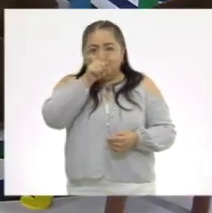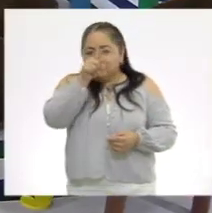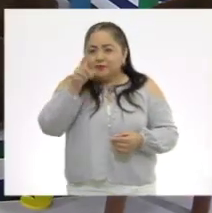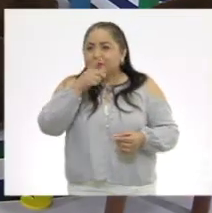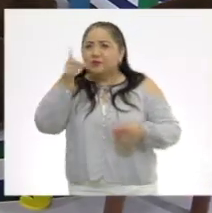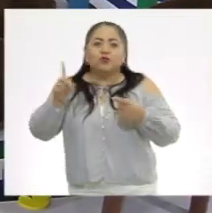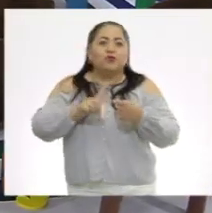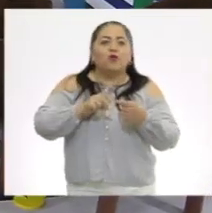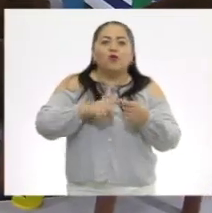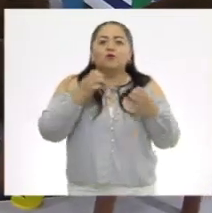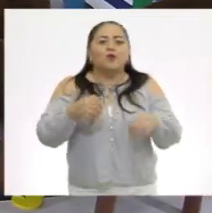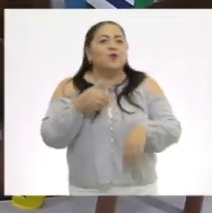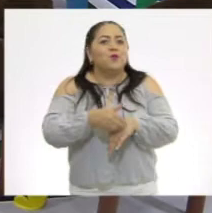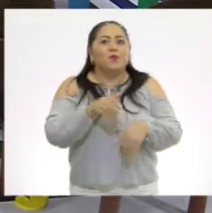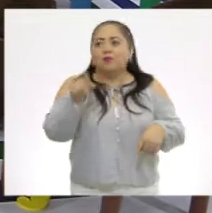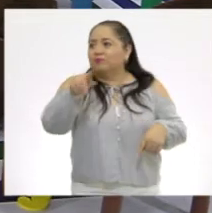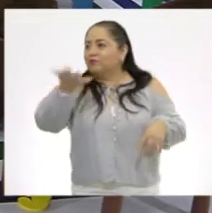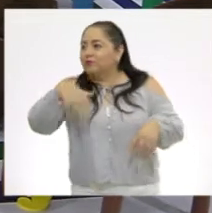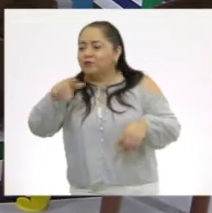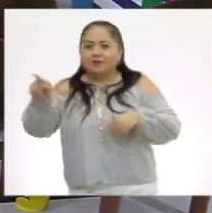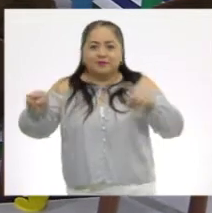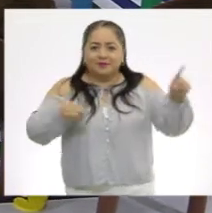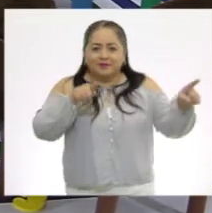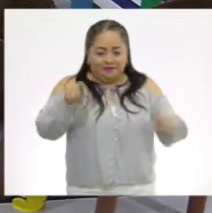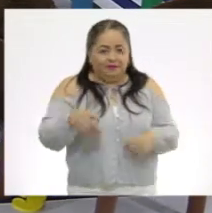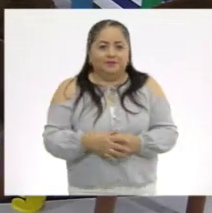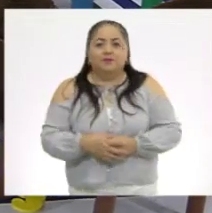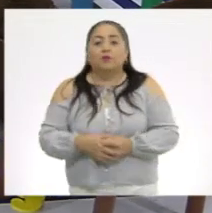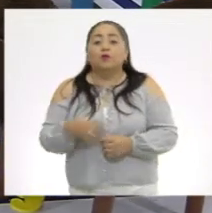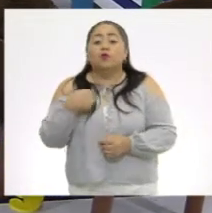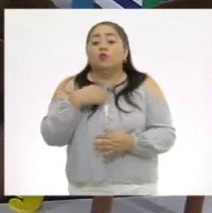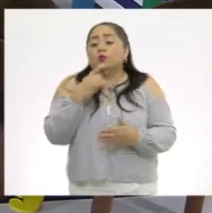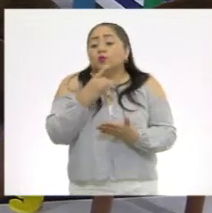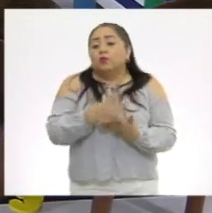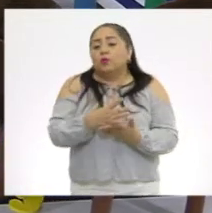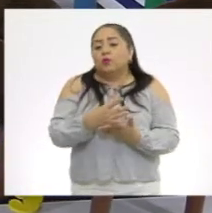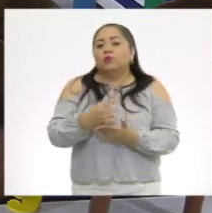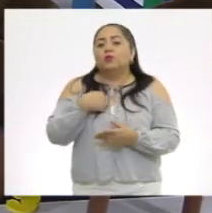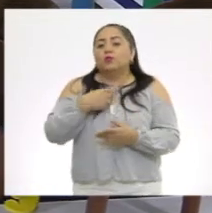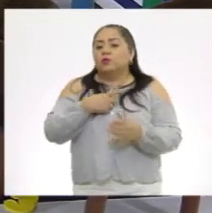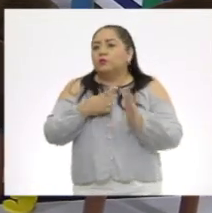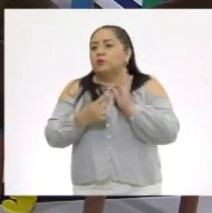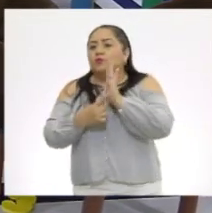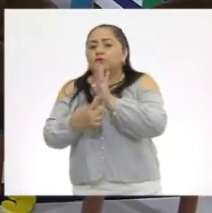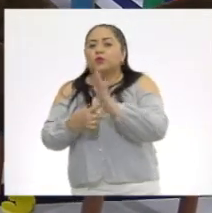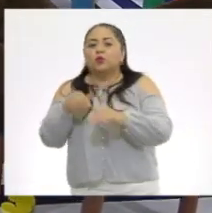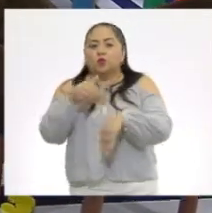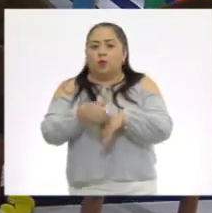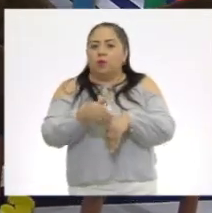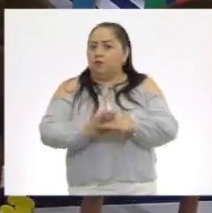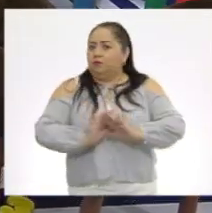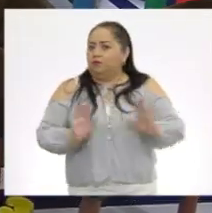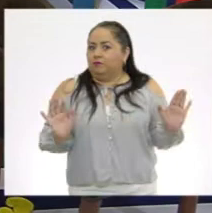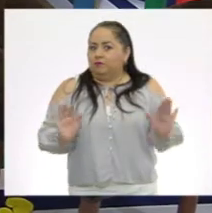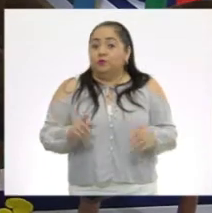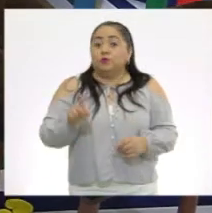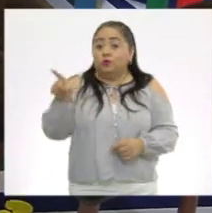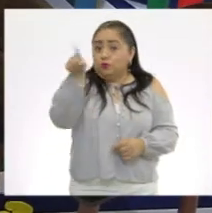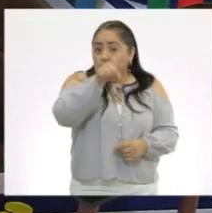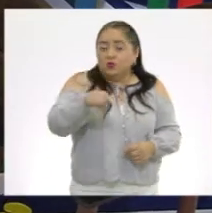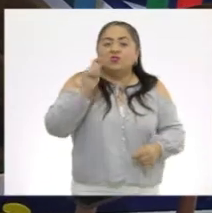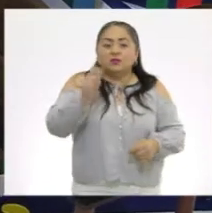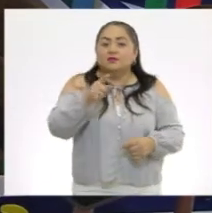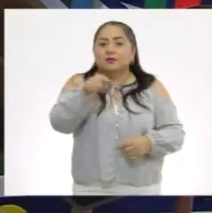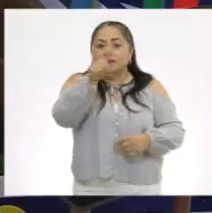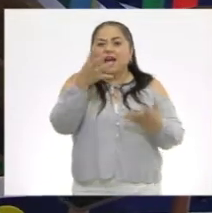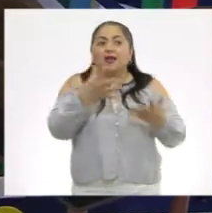empezar a decir dónde está. Entonces, yo solamente voy a mostrar el número. La tarea de ustedes será